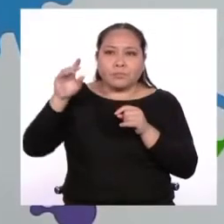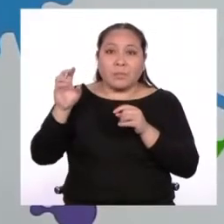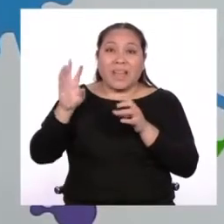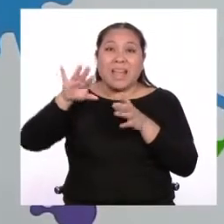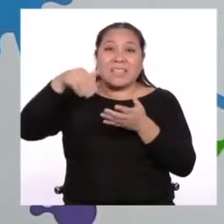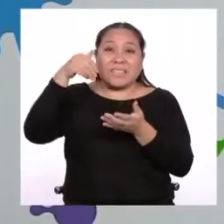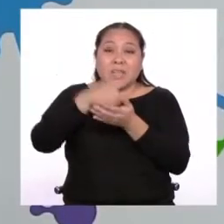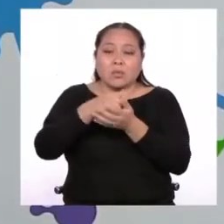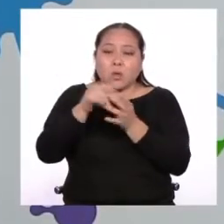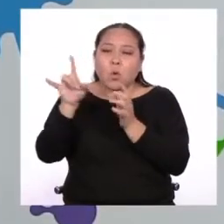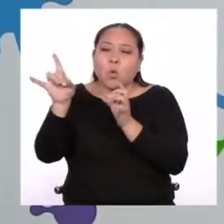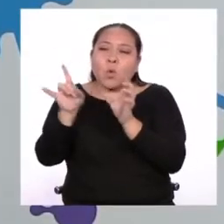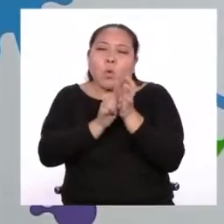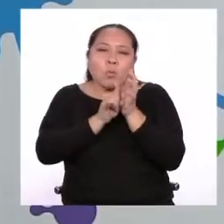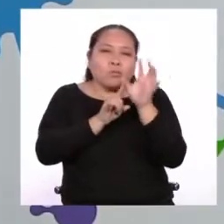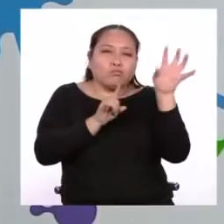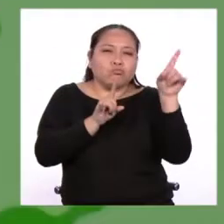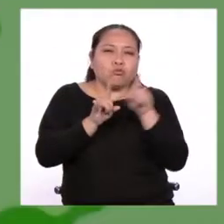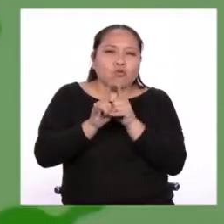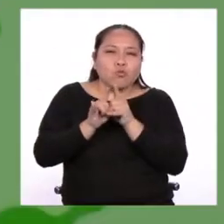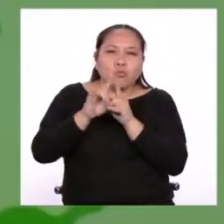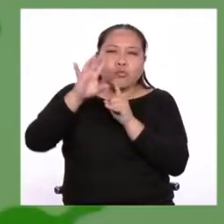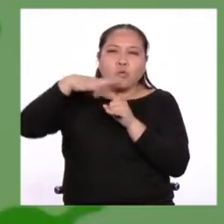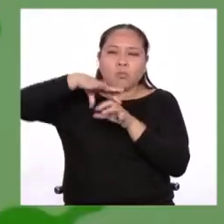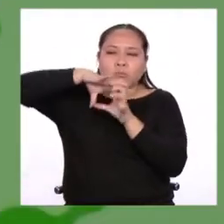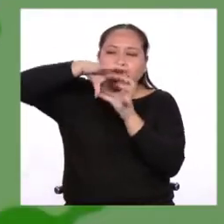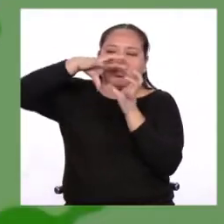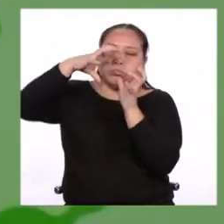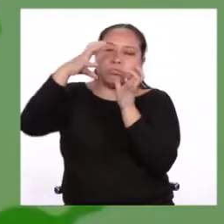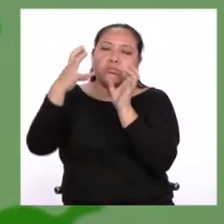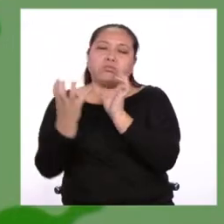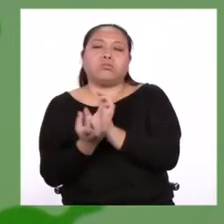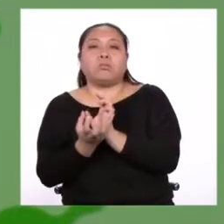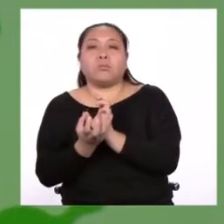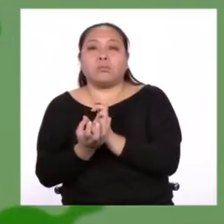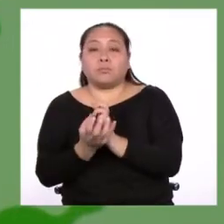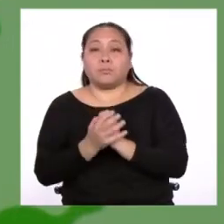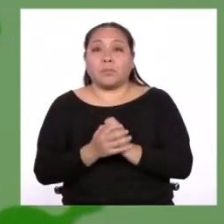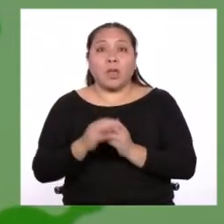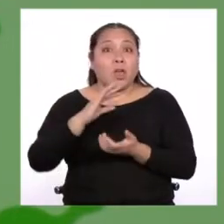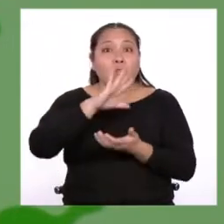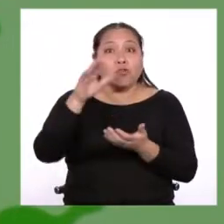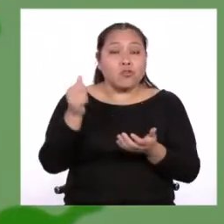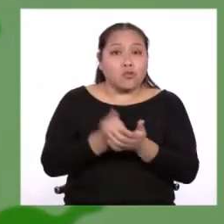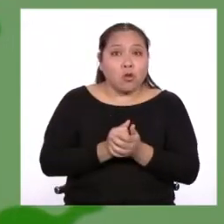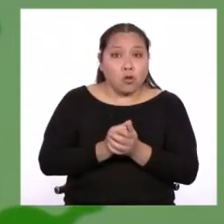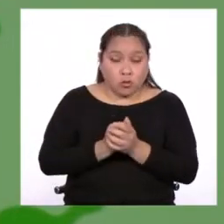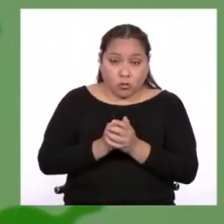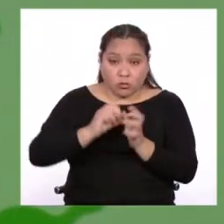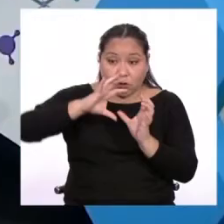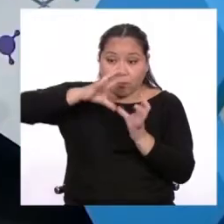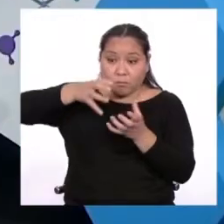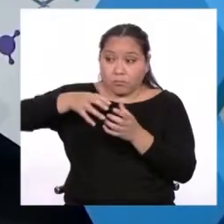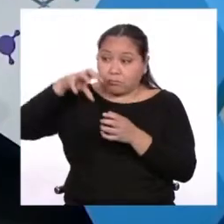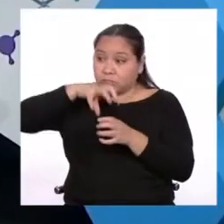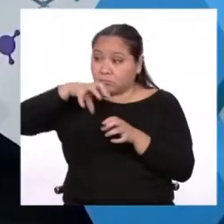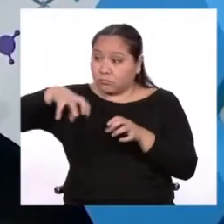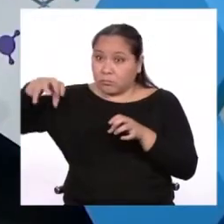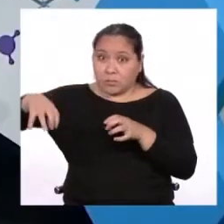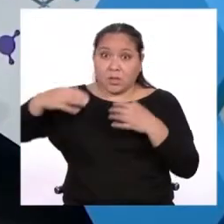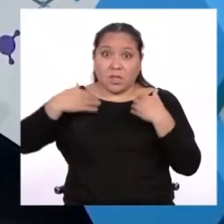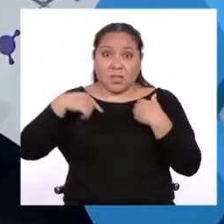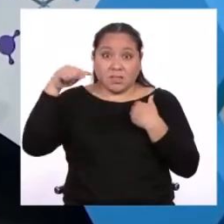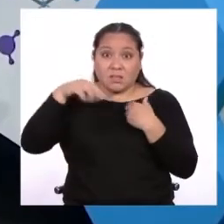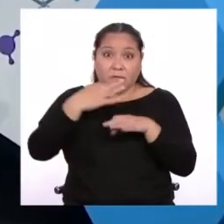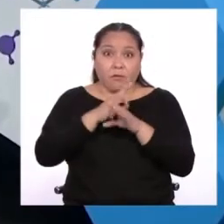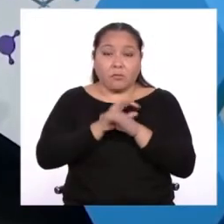cada planeta y el cambio de temperatura les dio la forma de esfera. ¿Y todos los planetas tienen esa forma tan bonita de esfera? Premisa